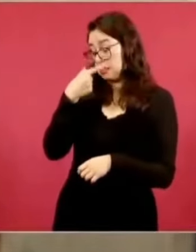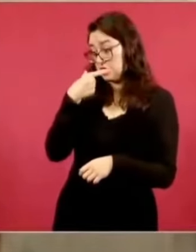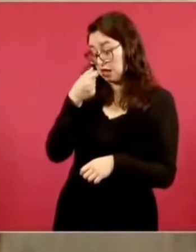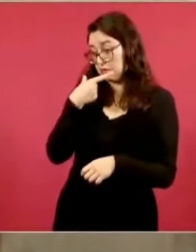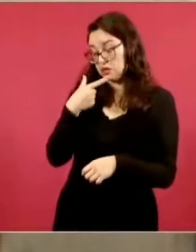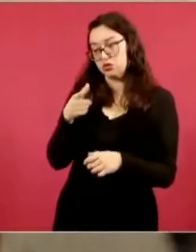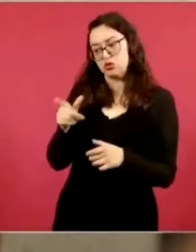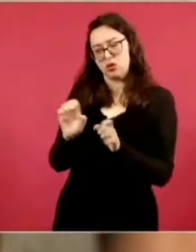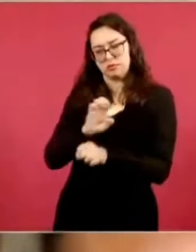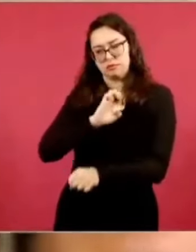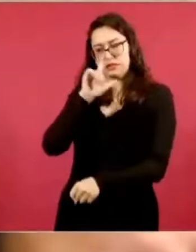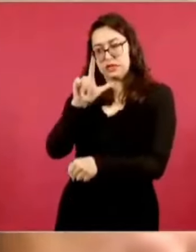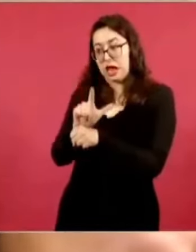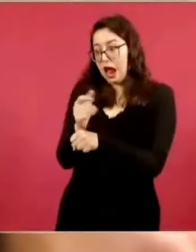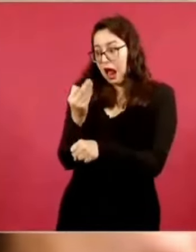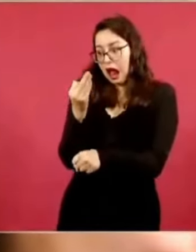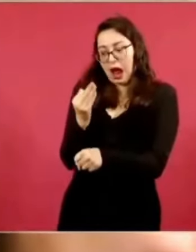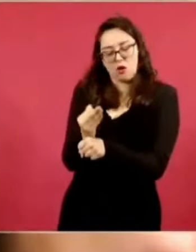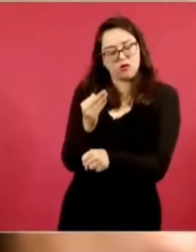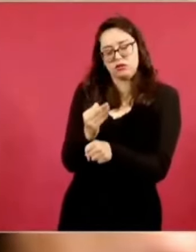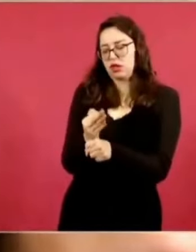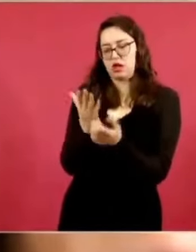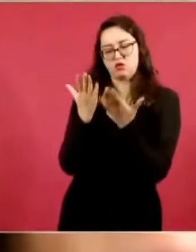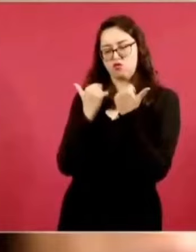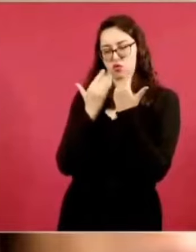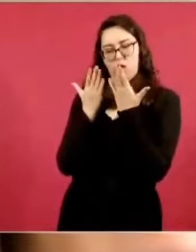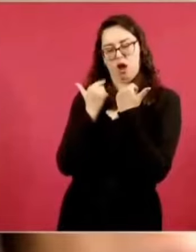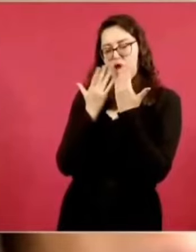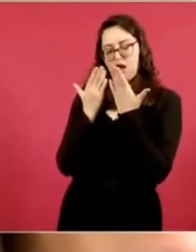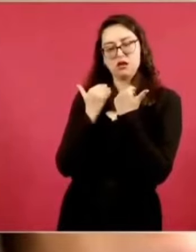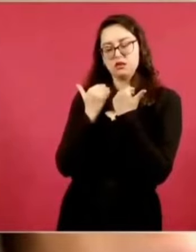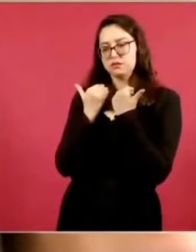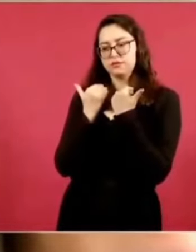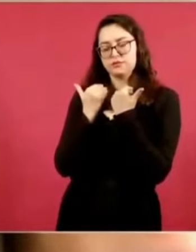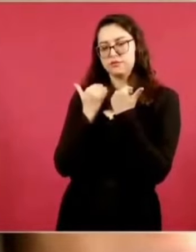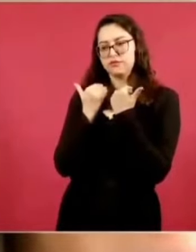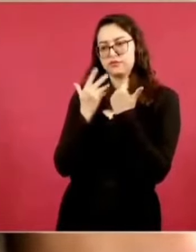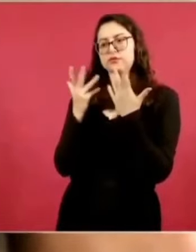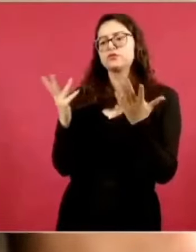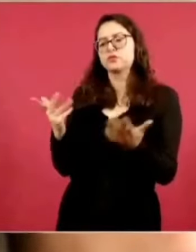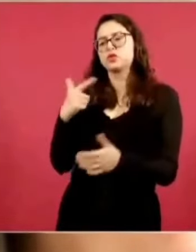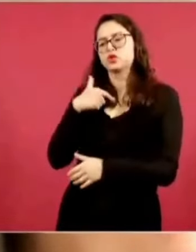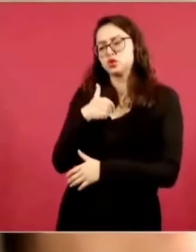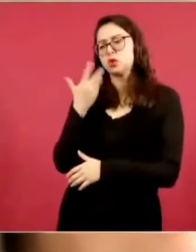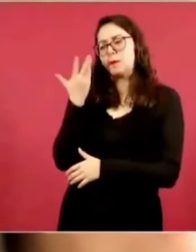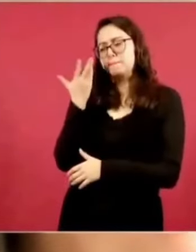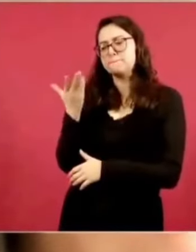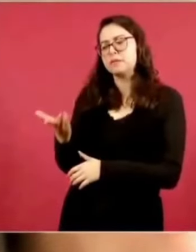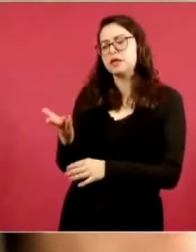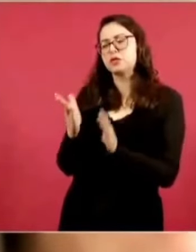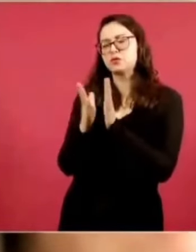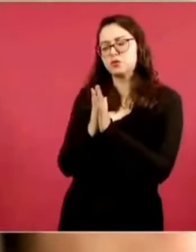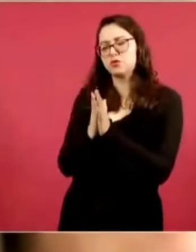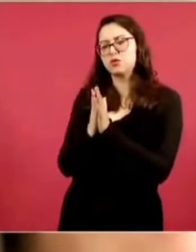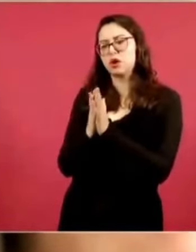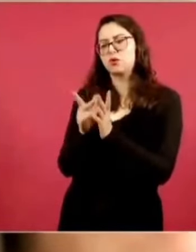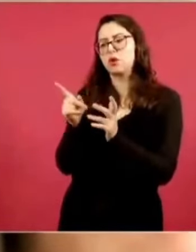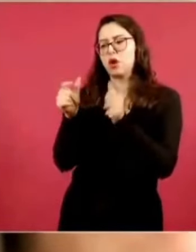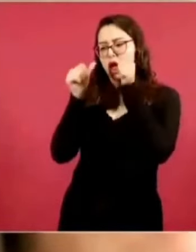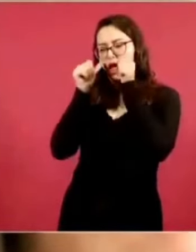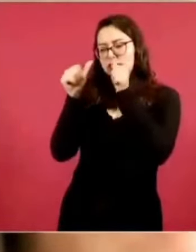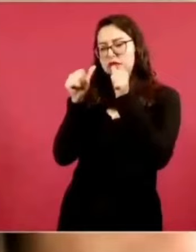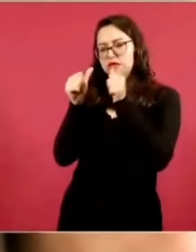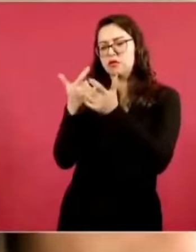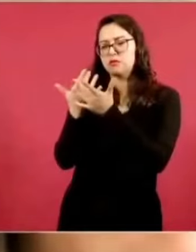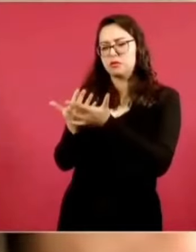momento no tenemos como tal el acceso al medicamento controlado. Yo le pediría que estuviese al pendiente.